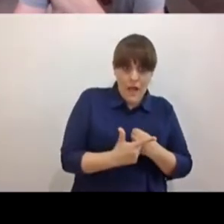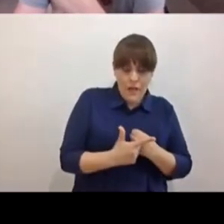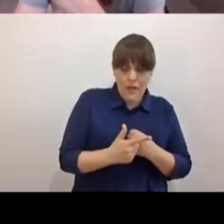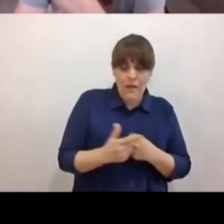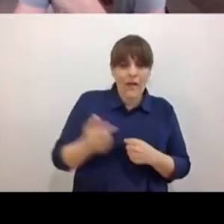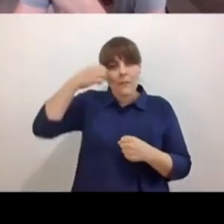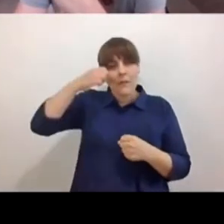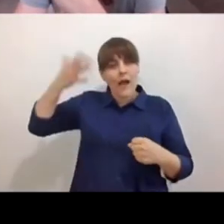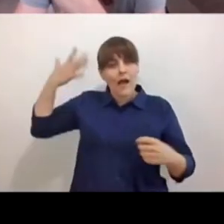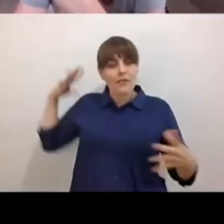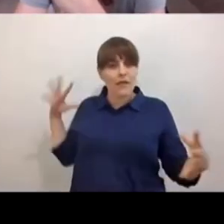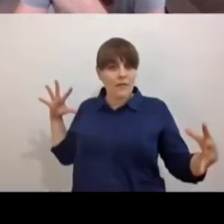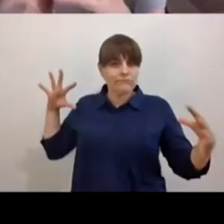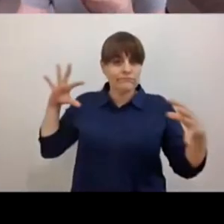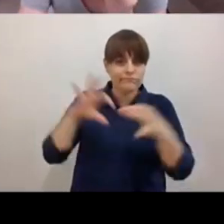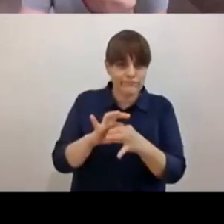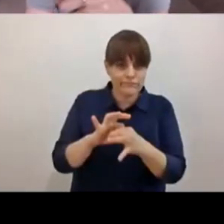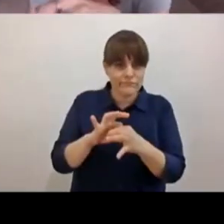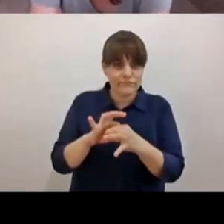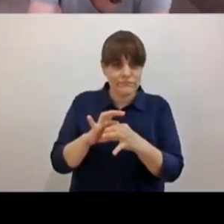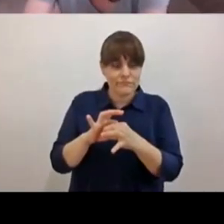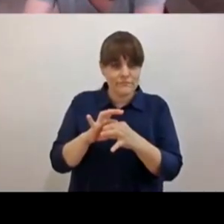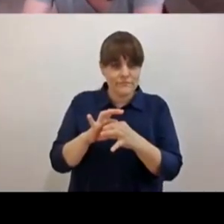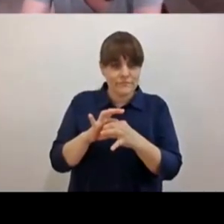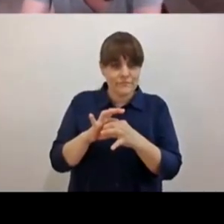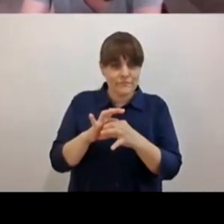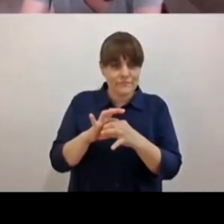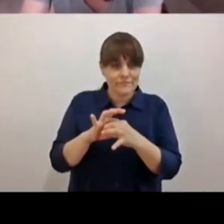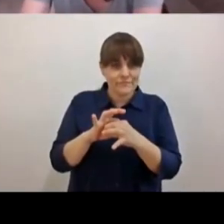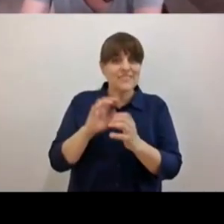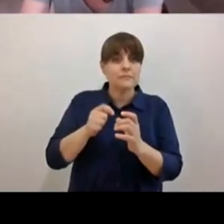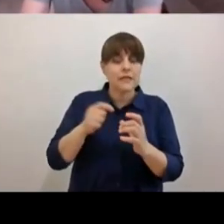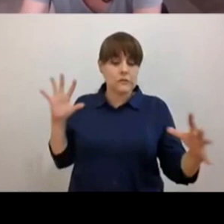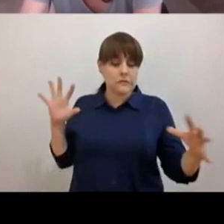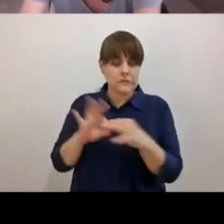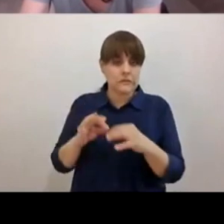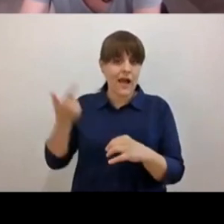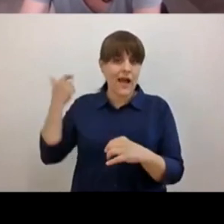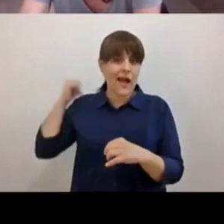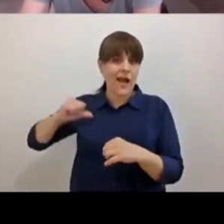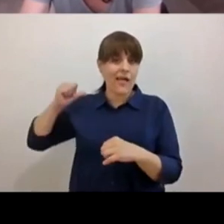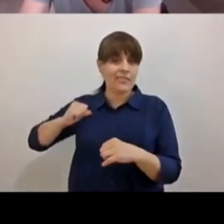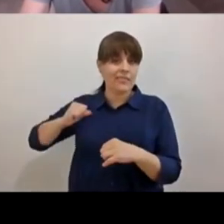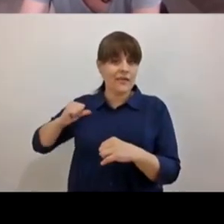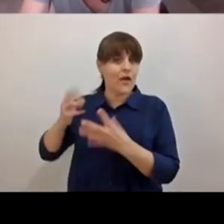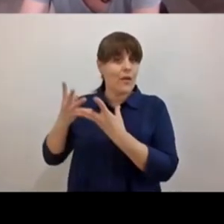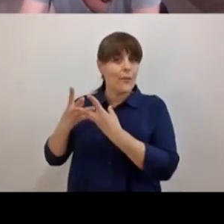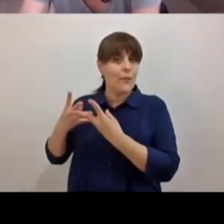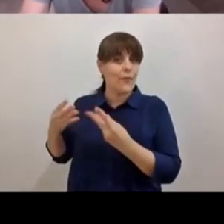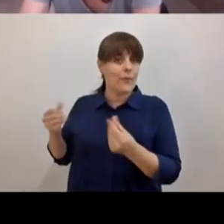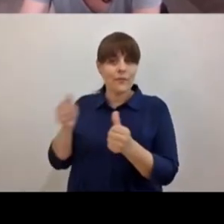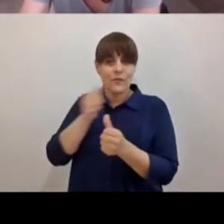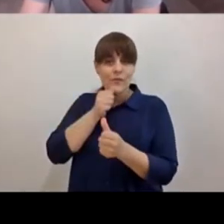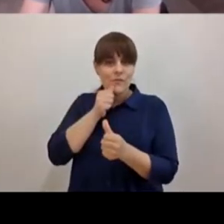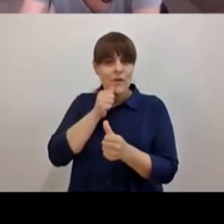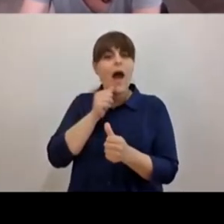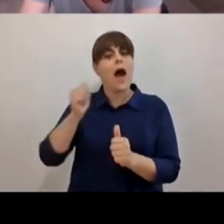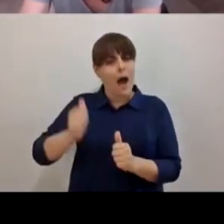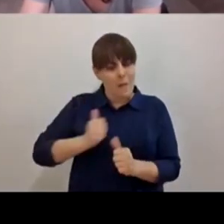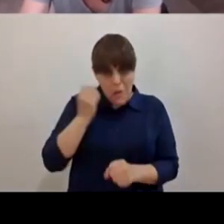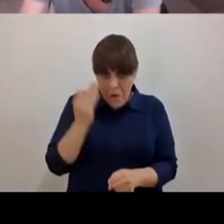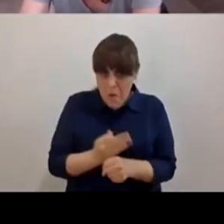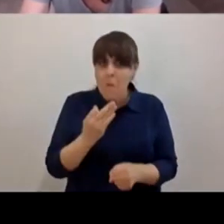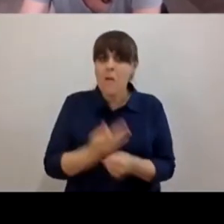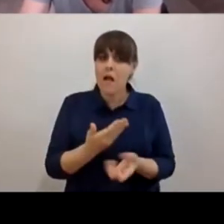previos y algo pasa acá adentro quiere decir que los previos no están elaborados entonces va a ser un gran momento para la elaboración del presente